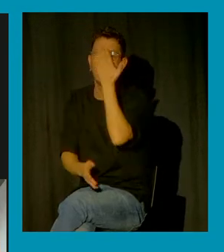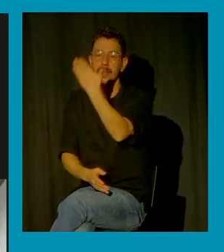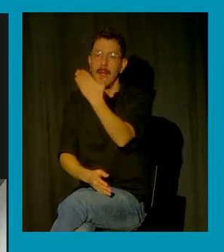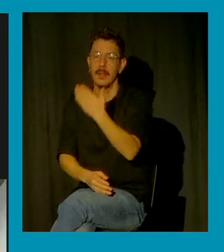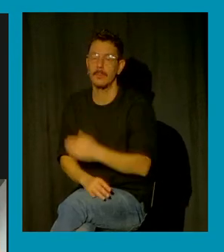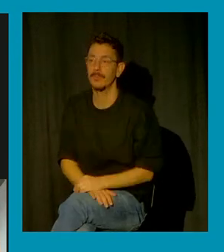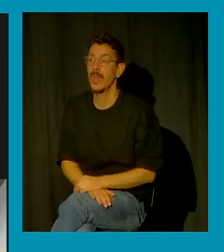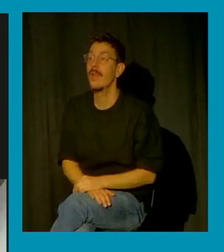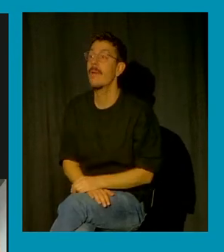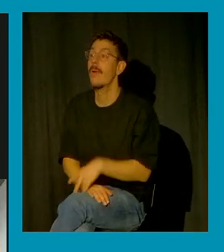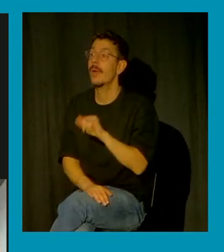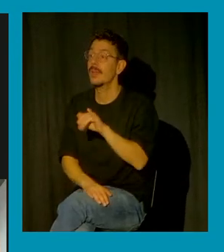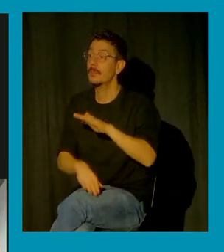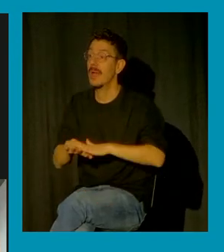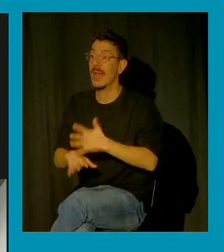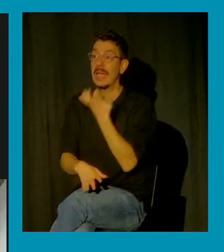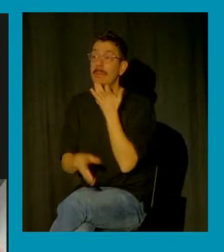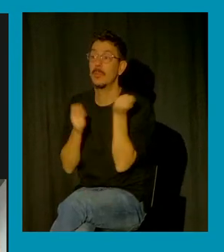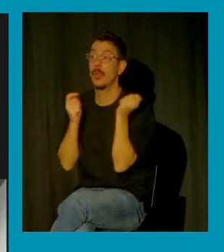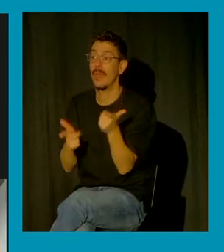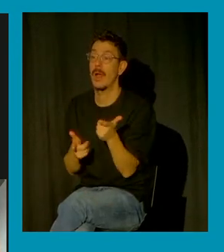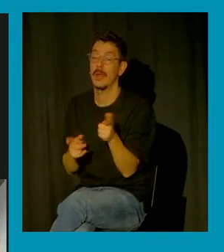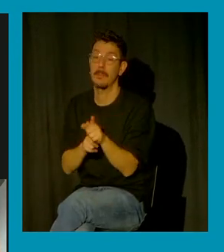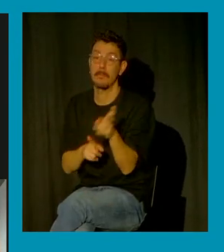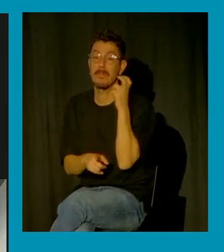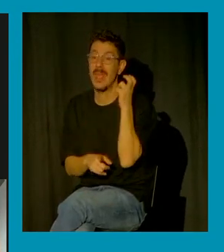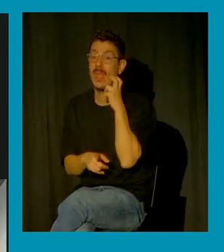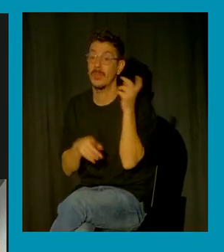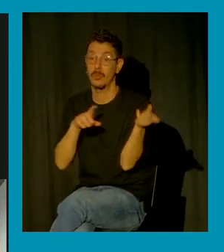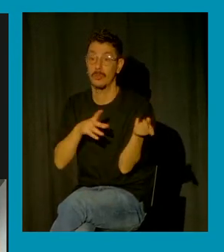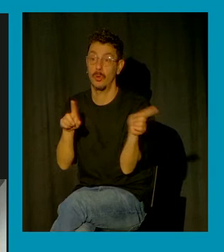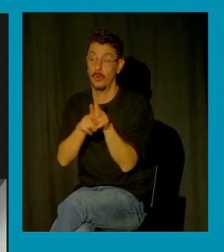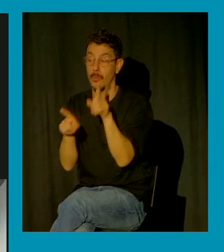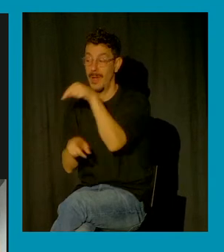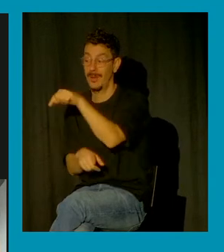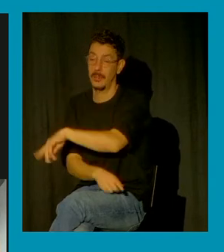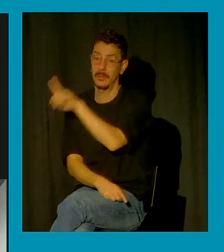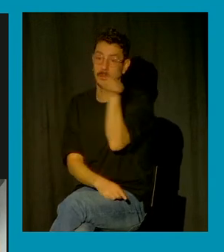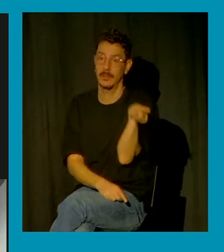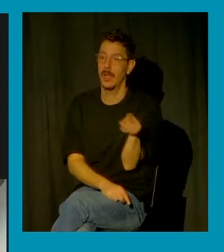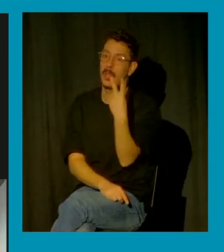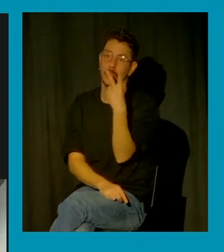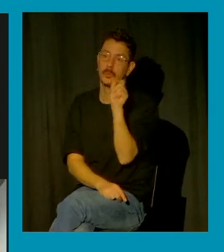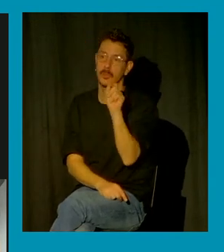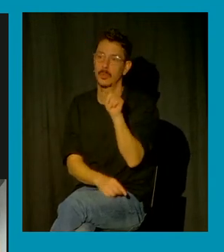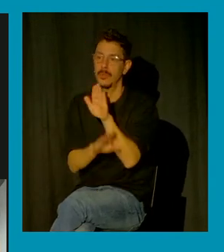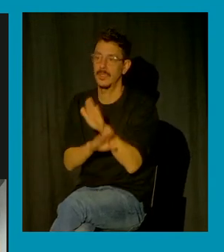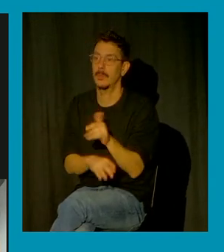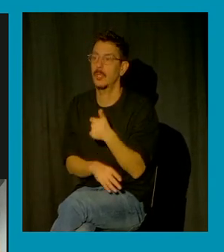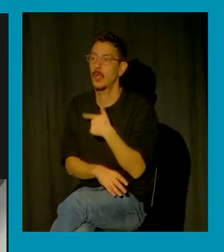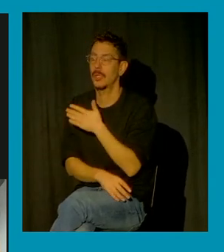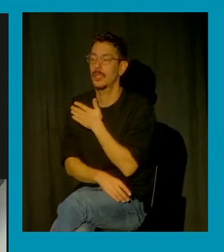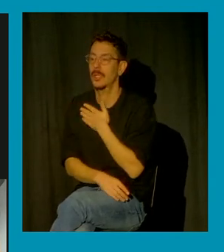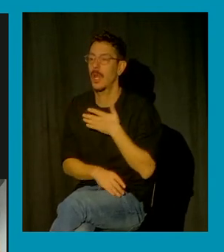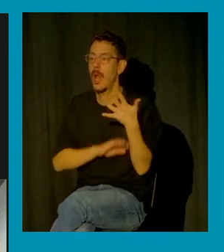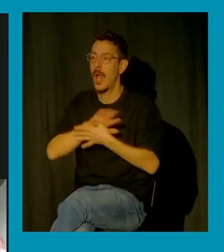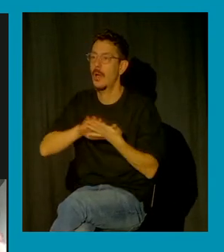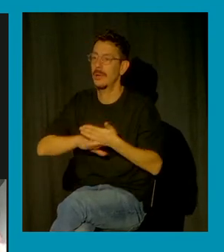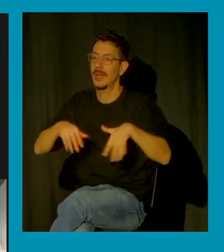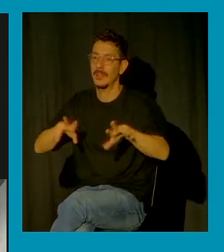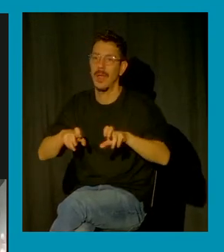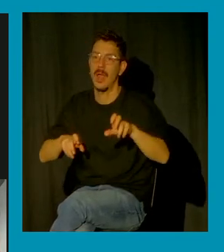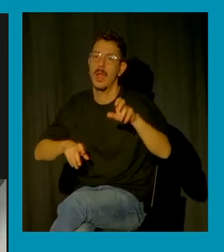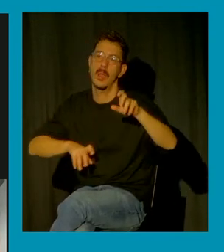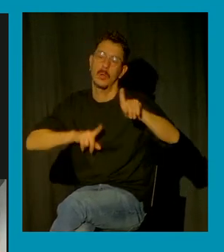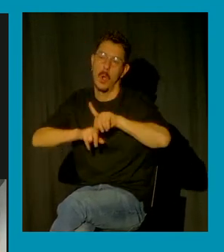y para ejemplificar esta idea del miedo va a cambiar de bando termino son dos minutos quiero hablar del performance de Marina Abramovich